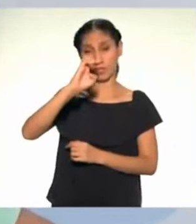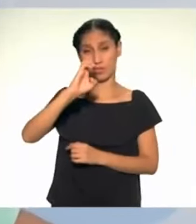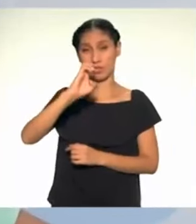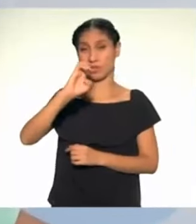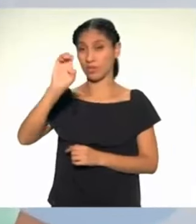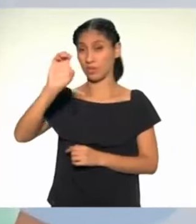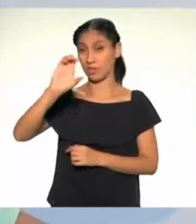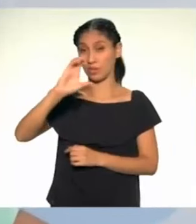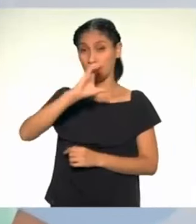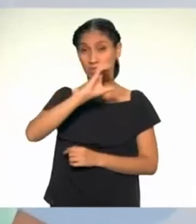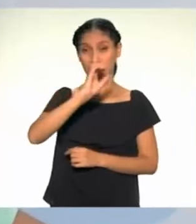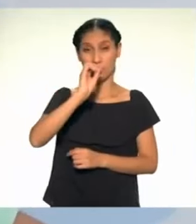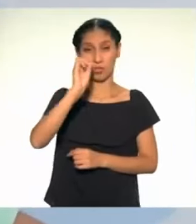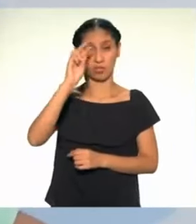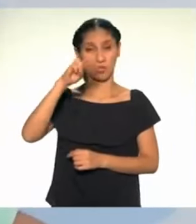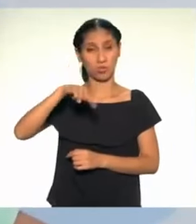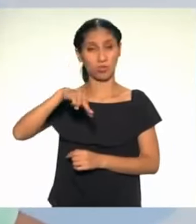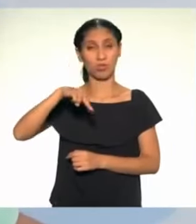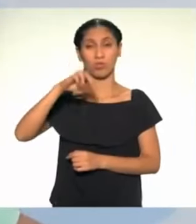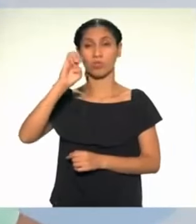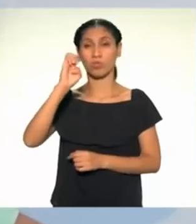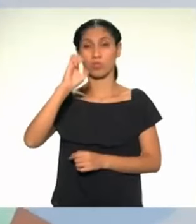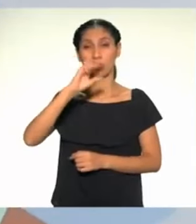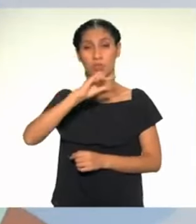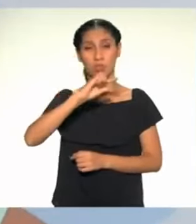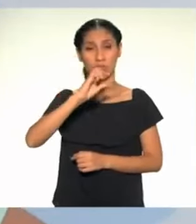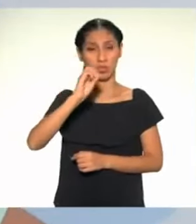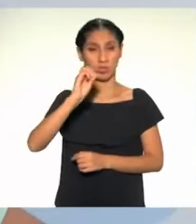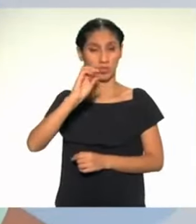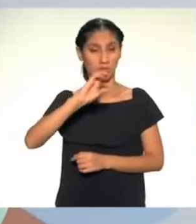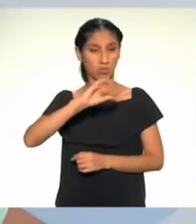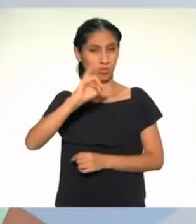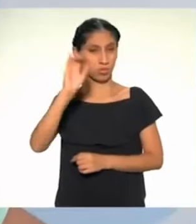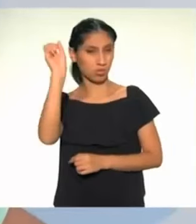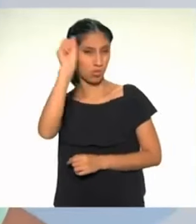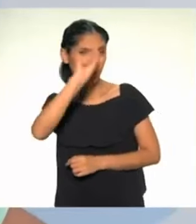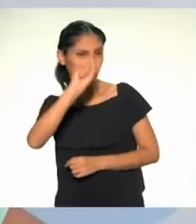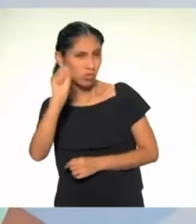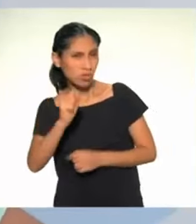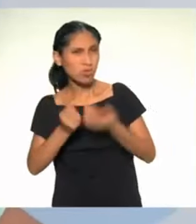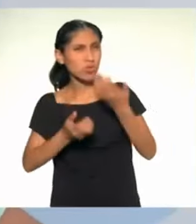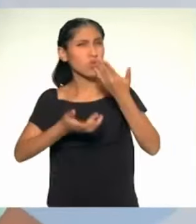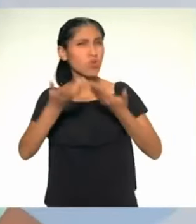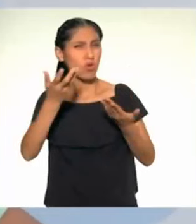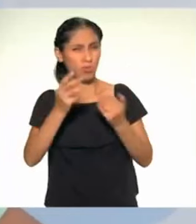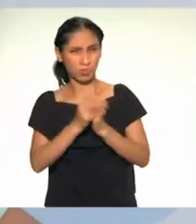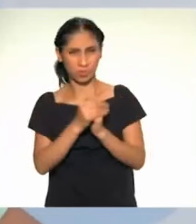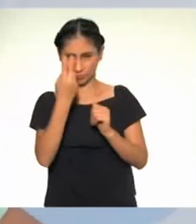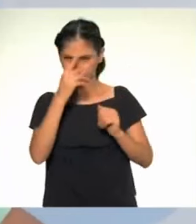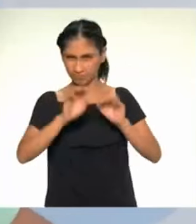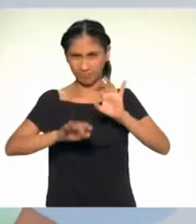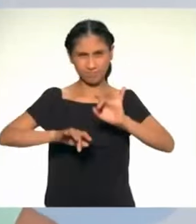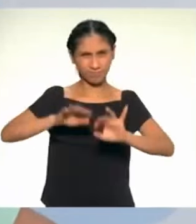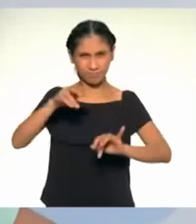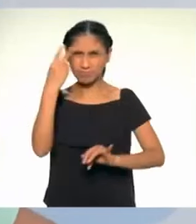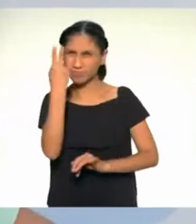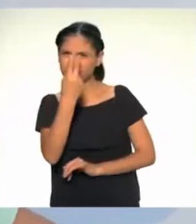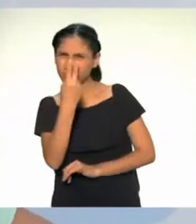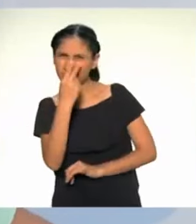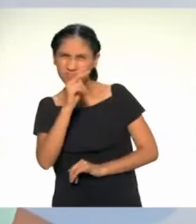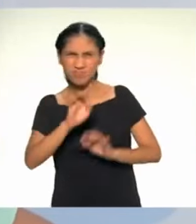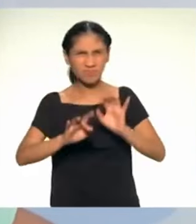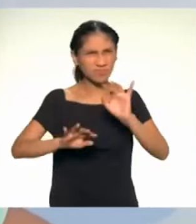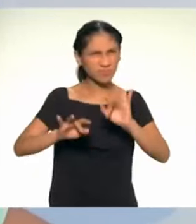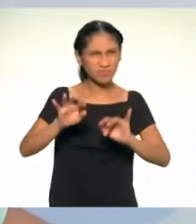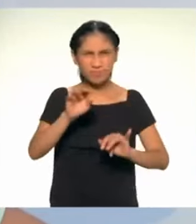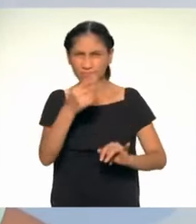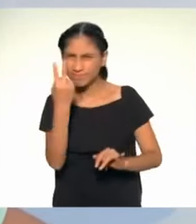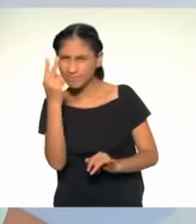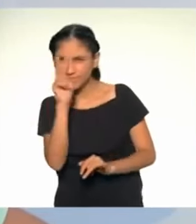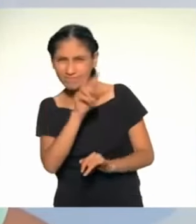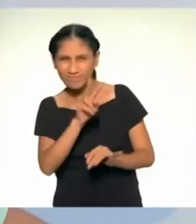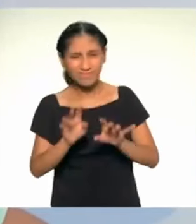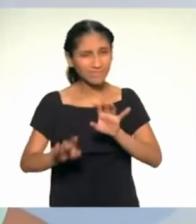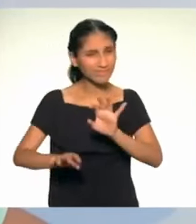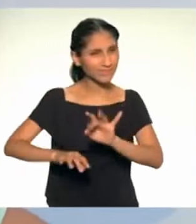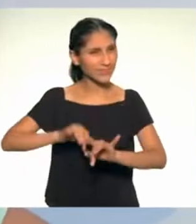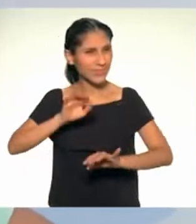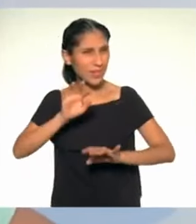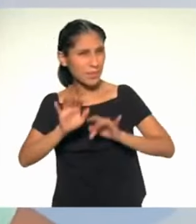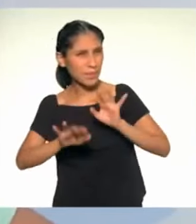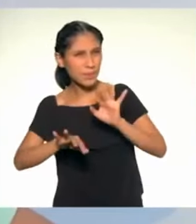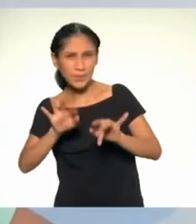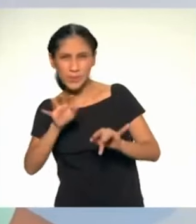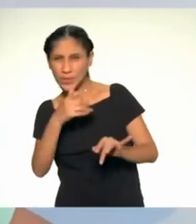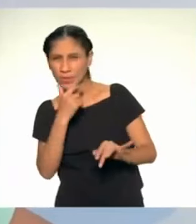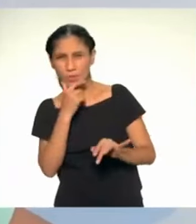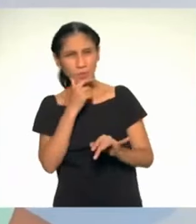son empresas basadas en el aprovechamiento sostenible de los recursos y de la biodiversidad. Voy a revisar la tienda virtual.